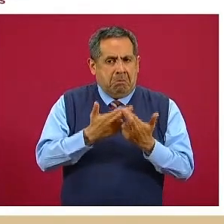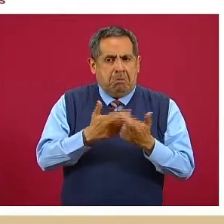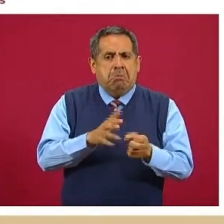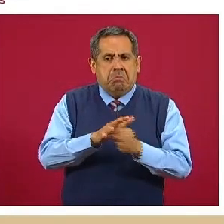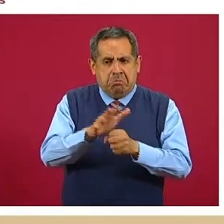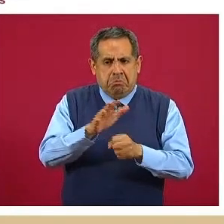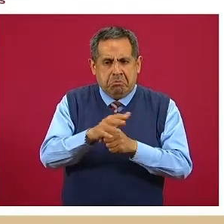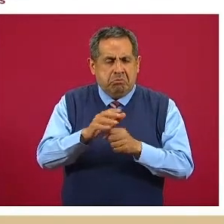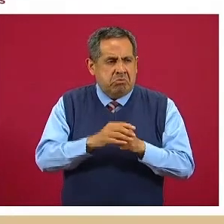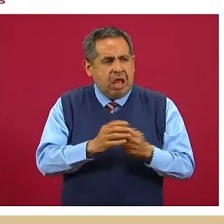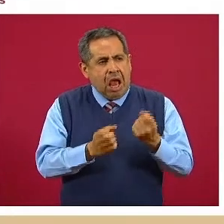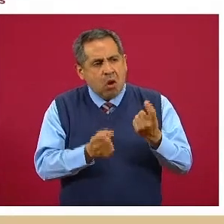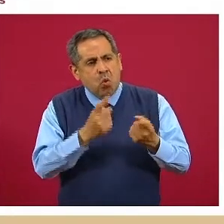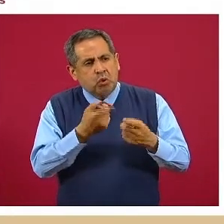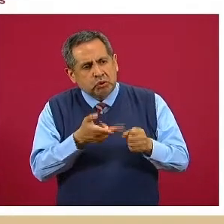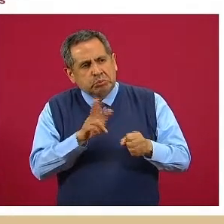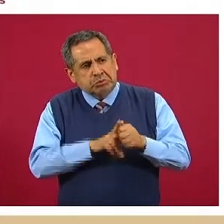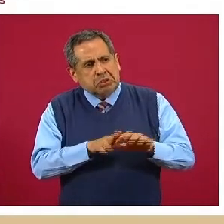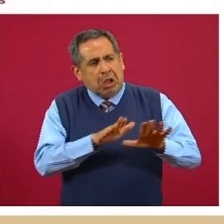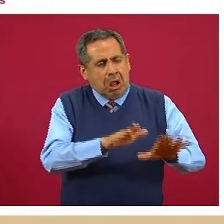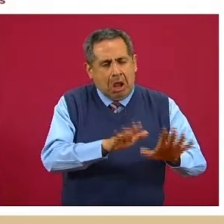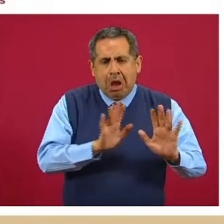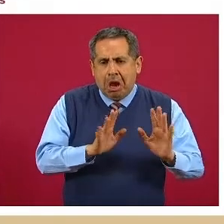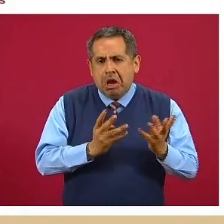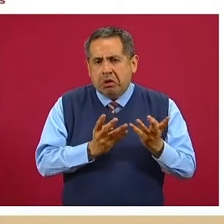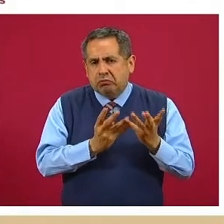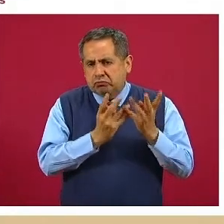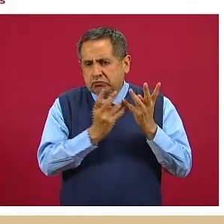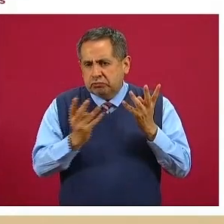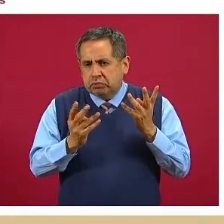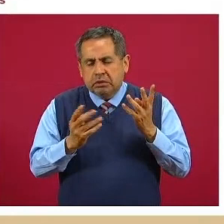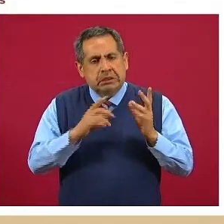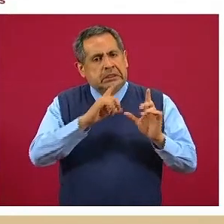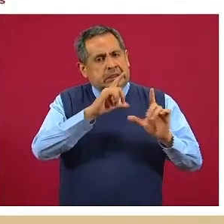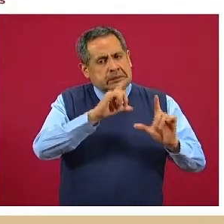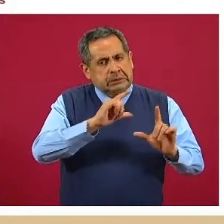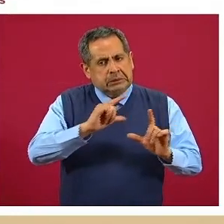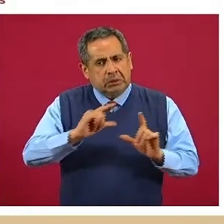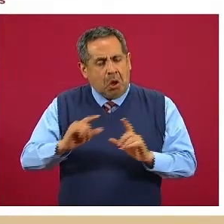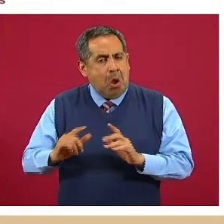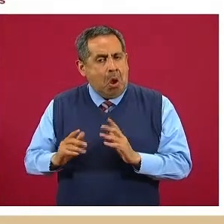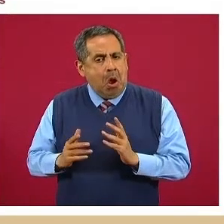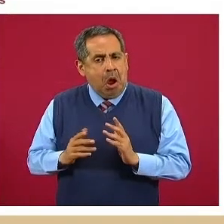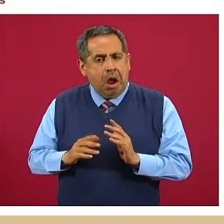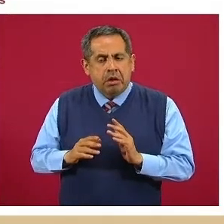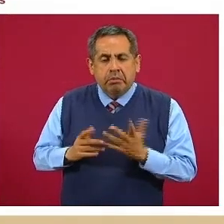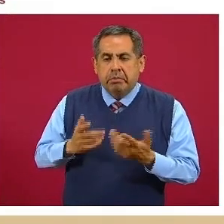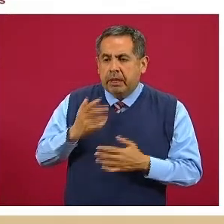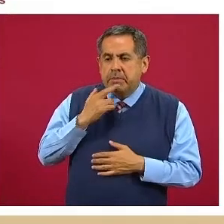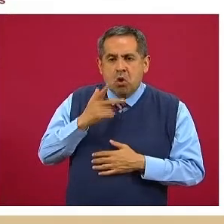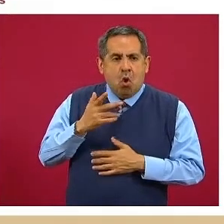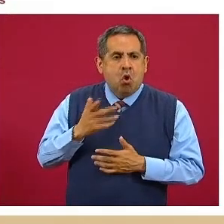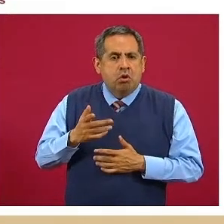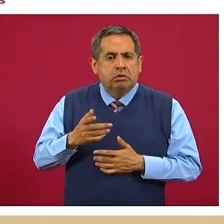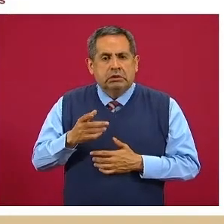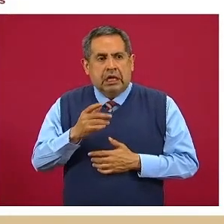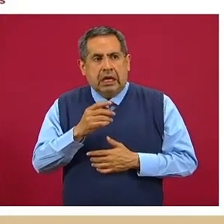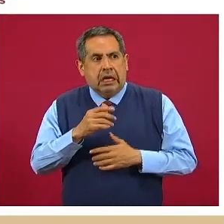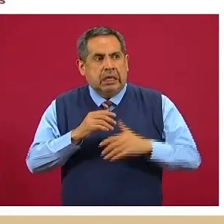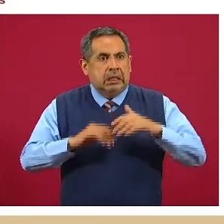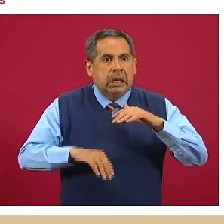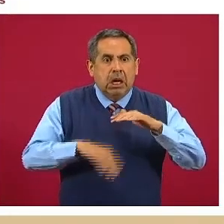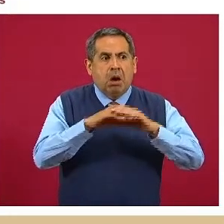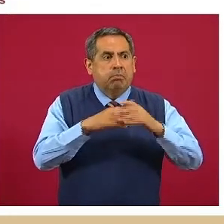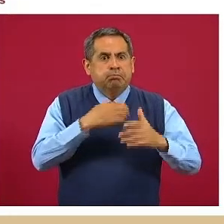poca. Sin embargo, siempre manteniendo la tendencia al descendente que presentan en cada una de las